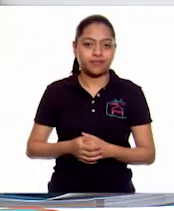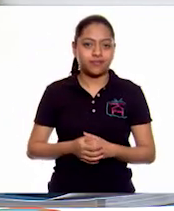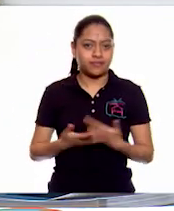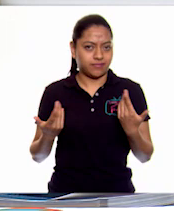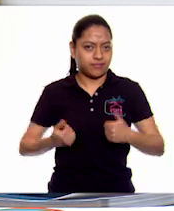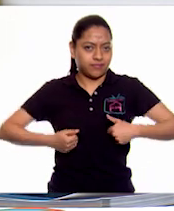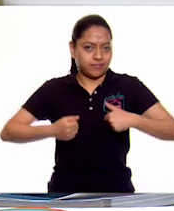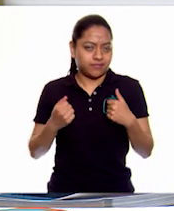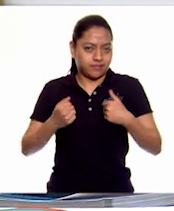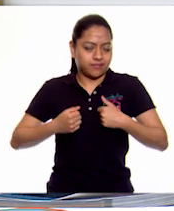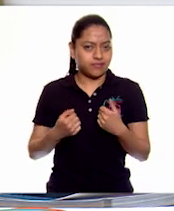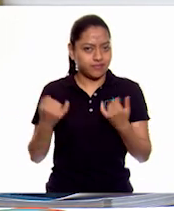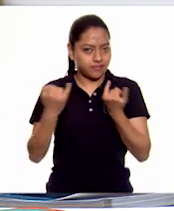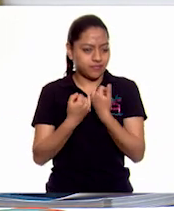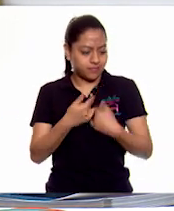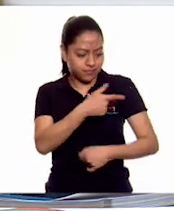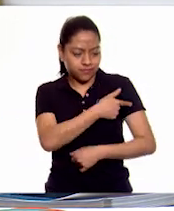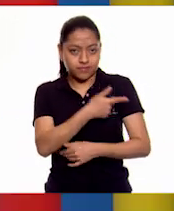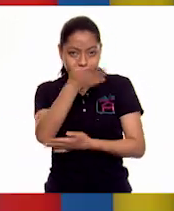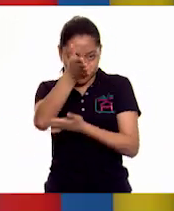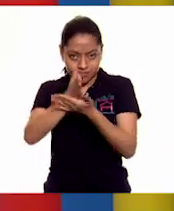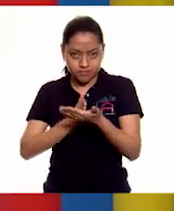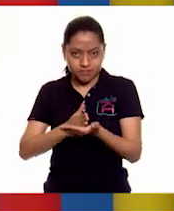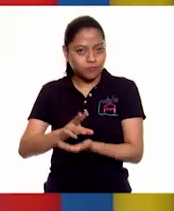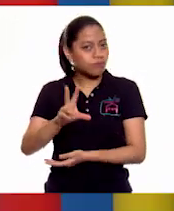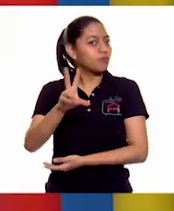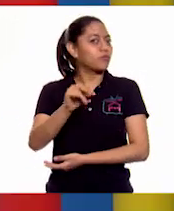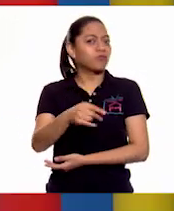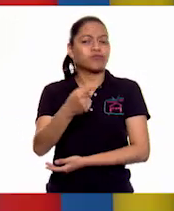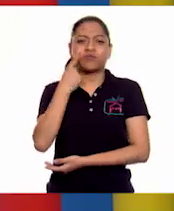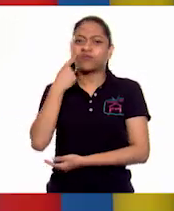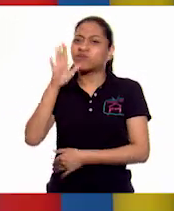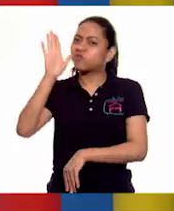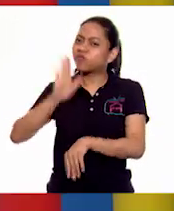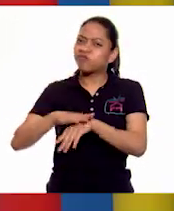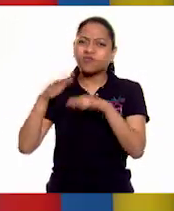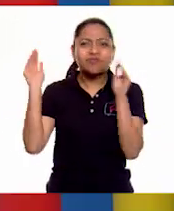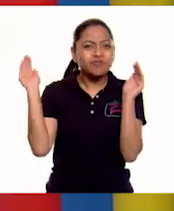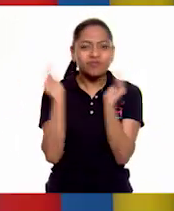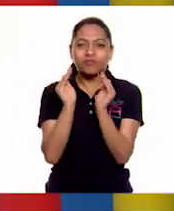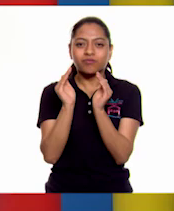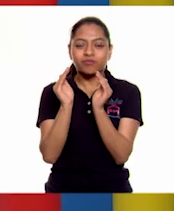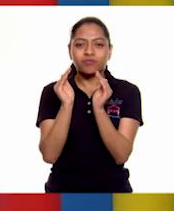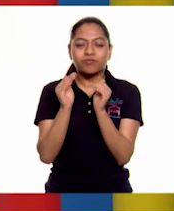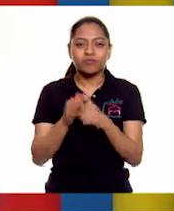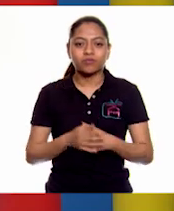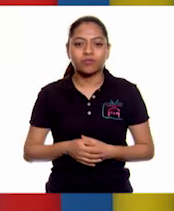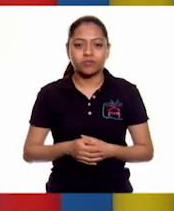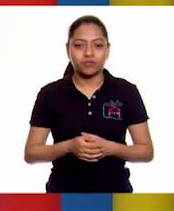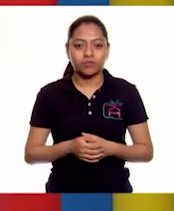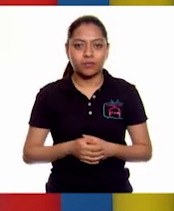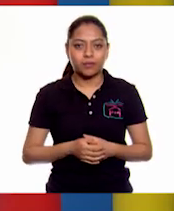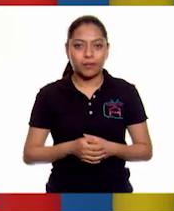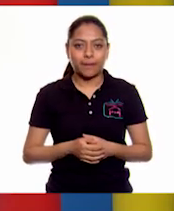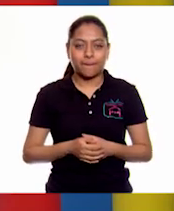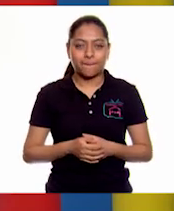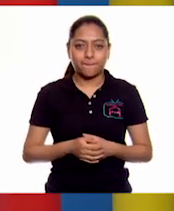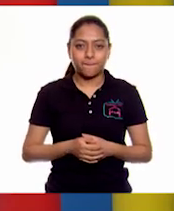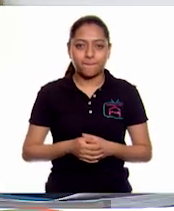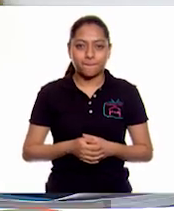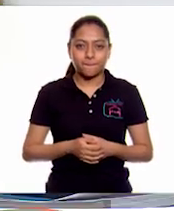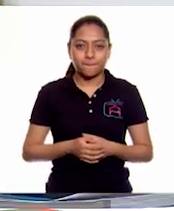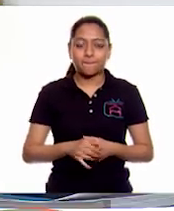es también un medio? No, yo veo que Lala es una fracción más pequeñita que un medio, Ale. Ah,